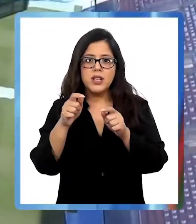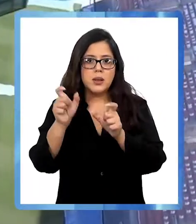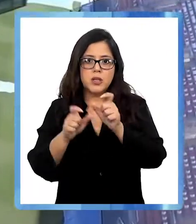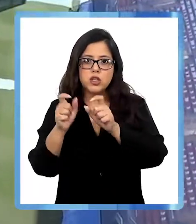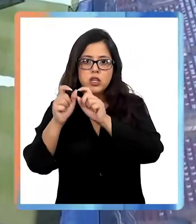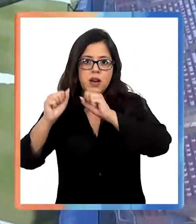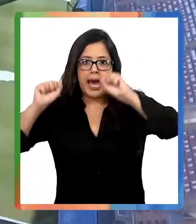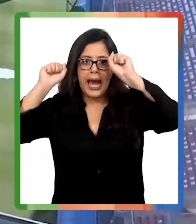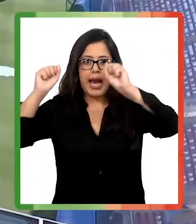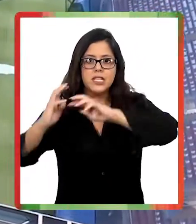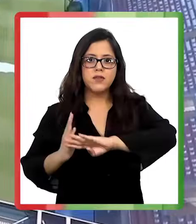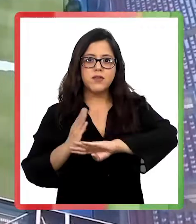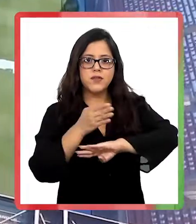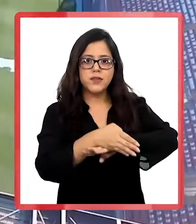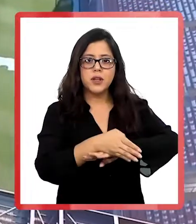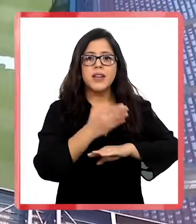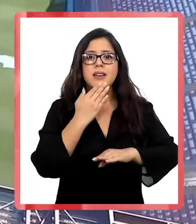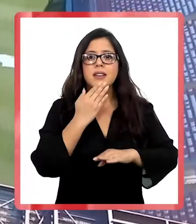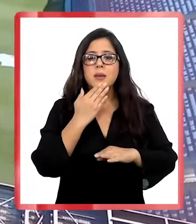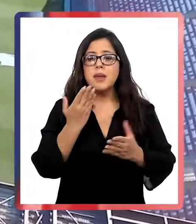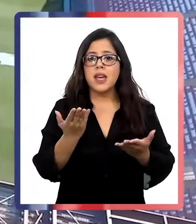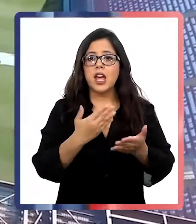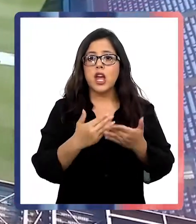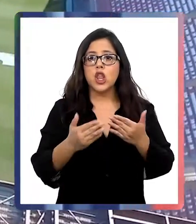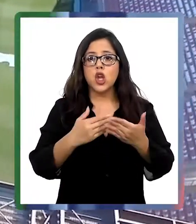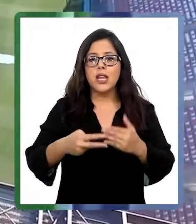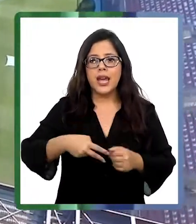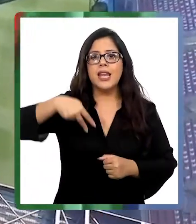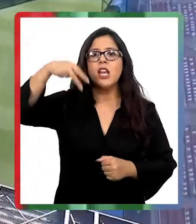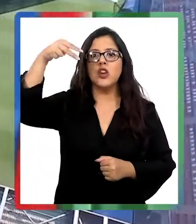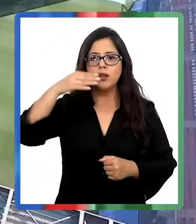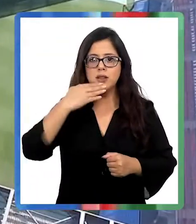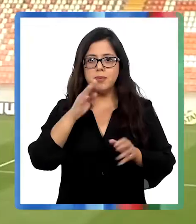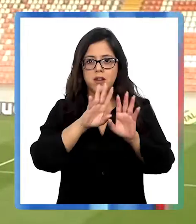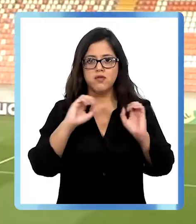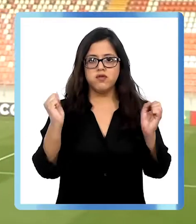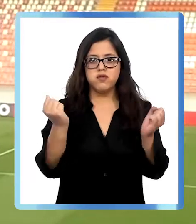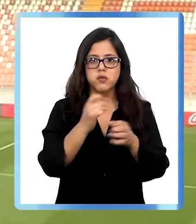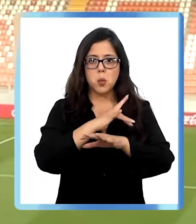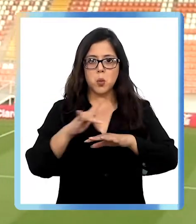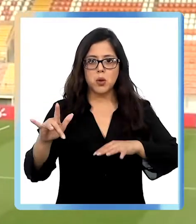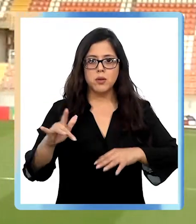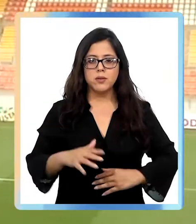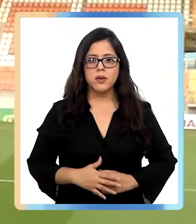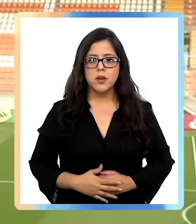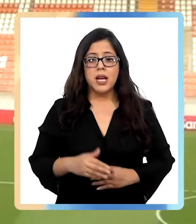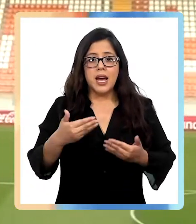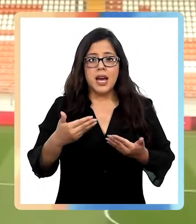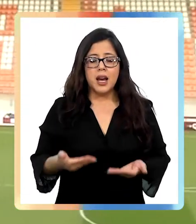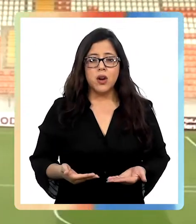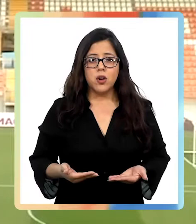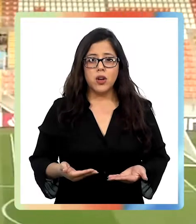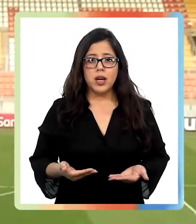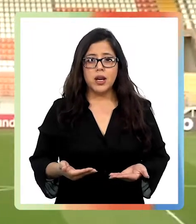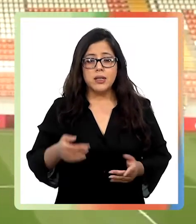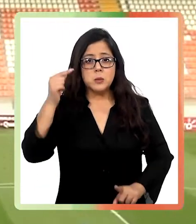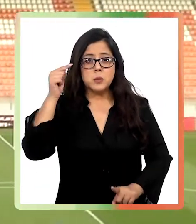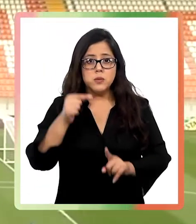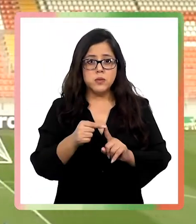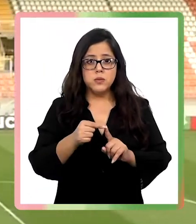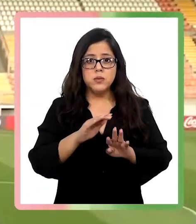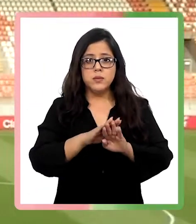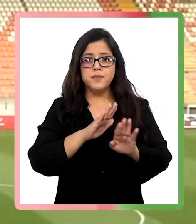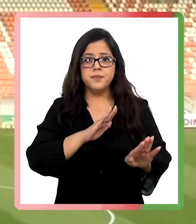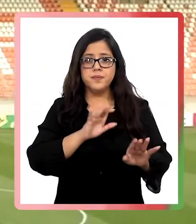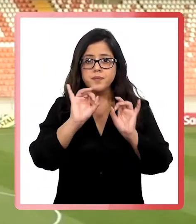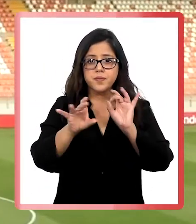Cobreloa va a debutar contra San Luis de Quillota en el Zorro del Desierto completamente vacío. En este momento, la prioridad es evitar